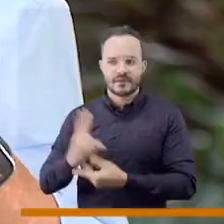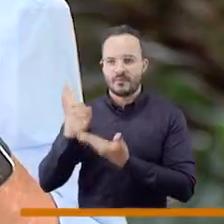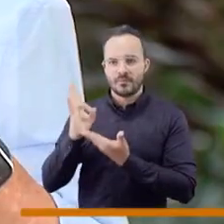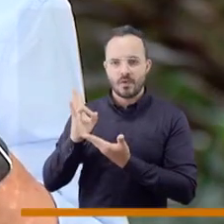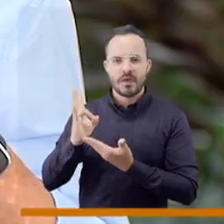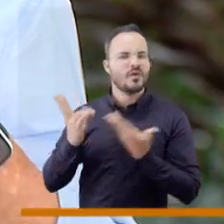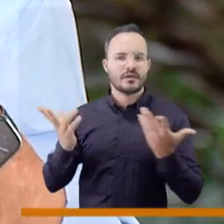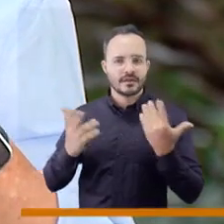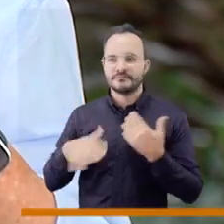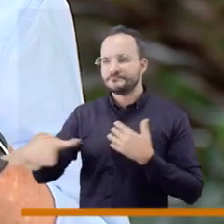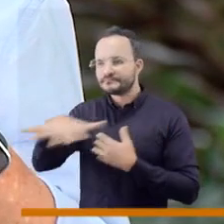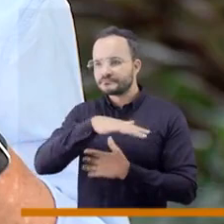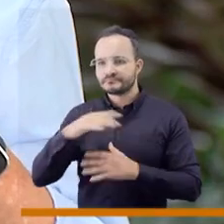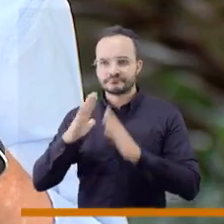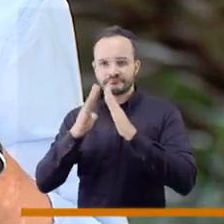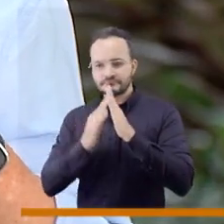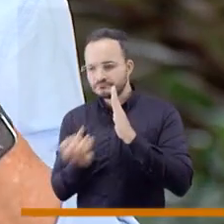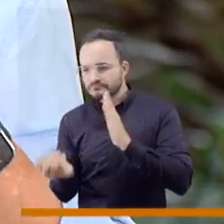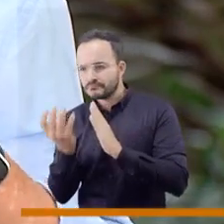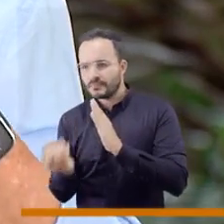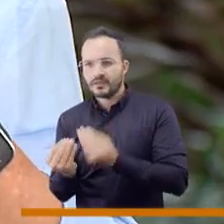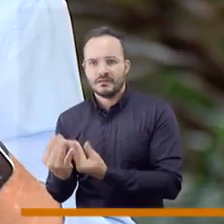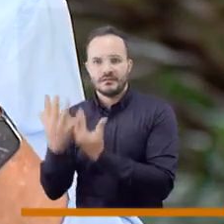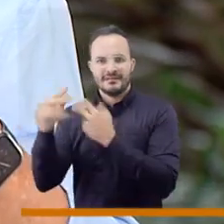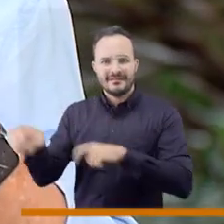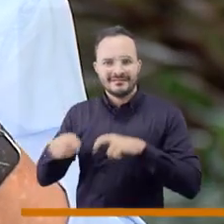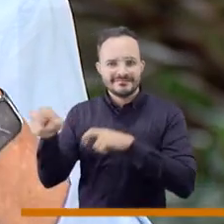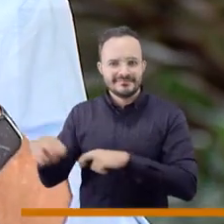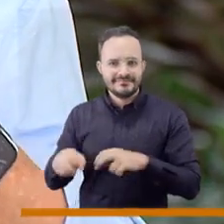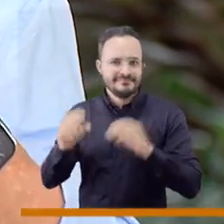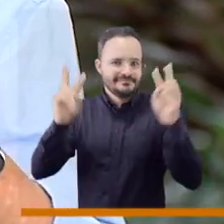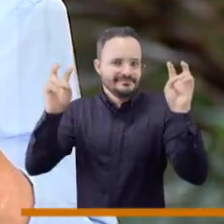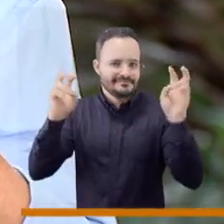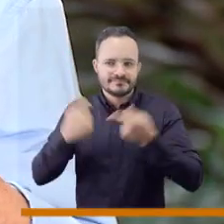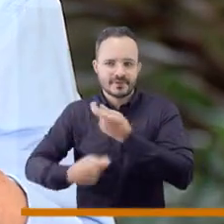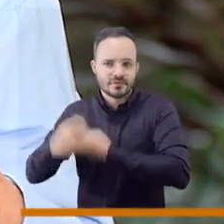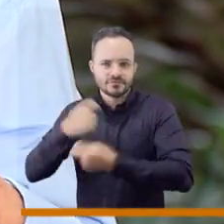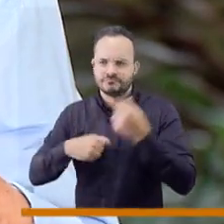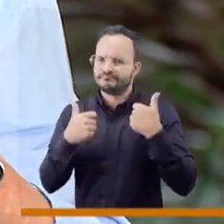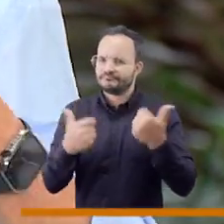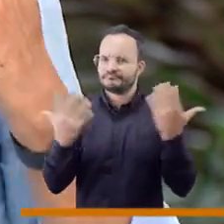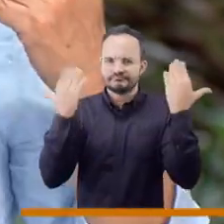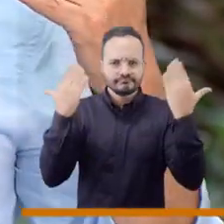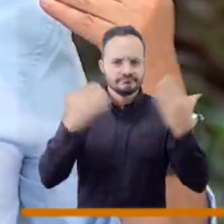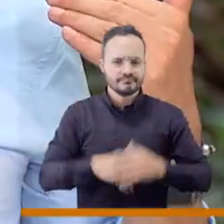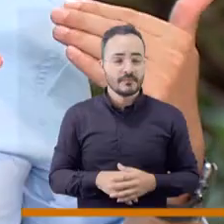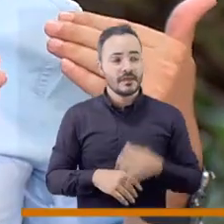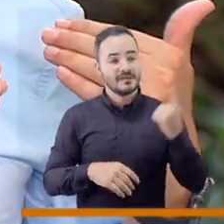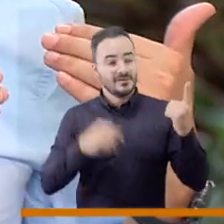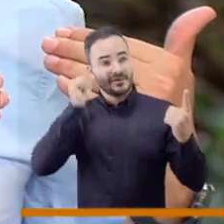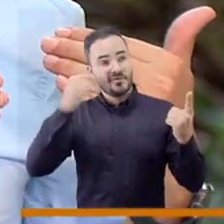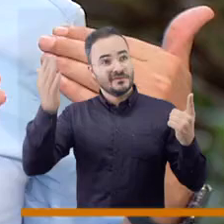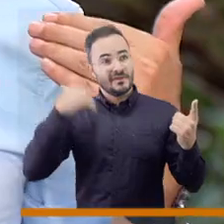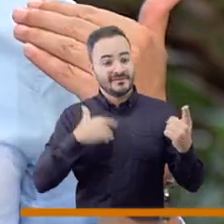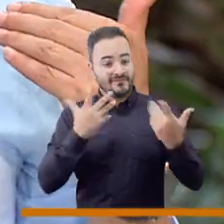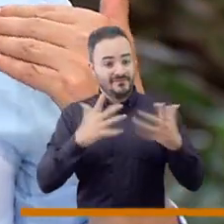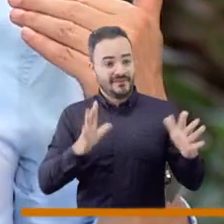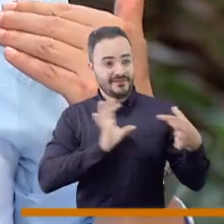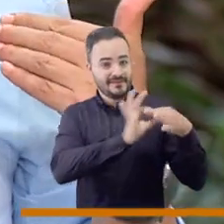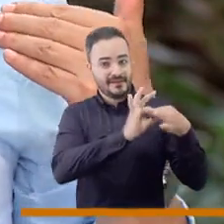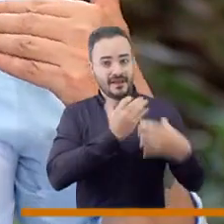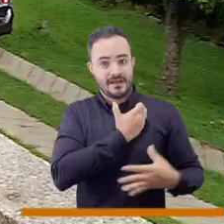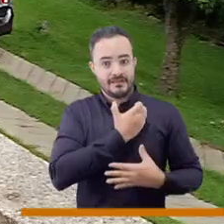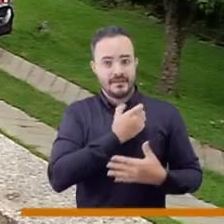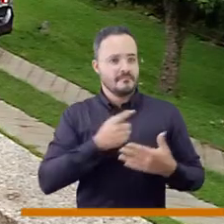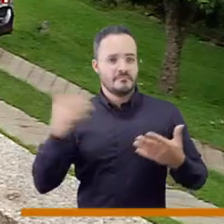probamos, cuando yo fui secretario, que podíamos tener un modelo de granjas productivas y de hecho ni la anterior administración,